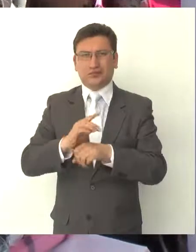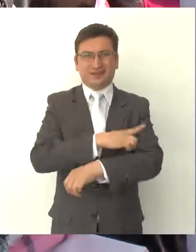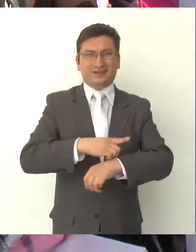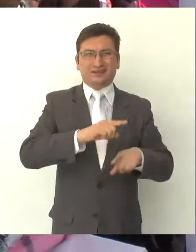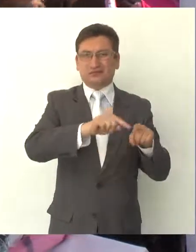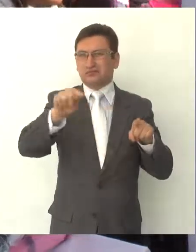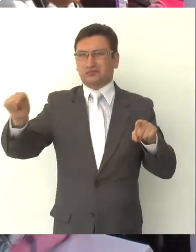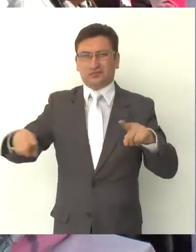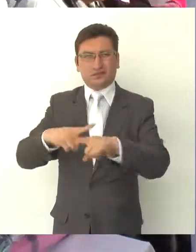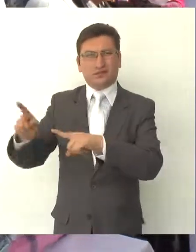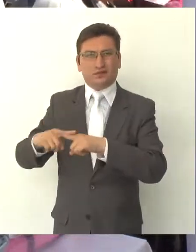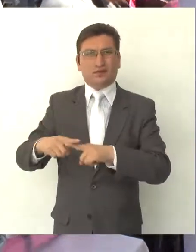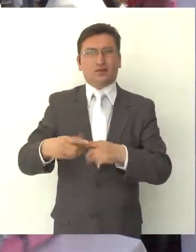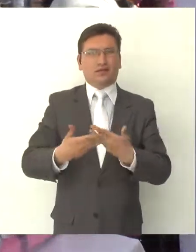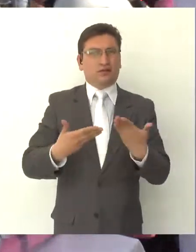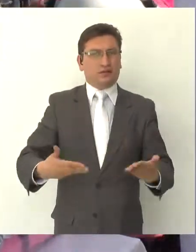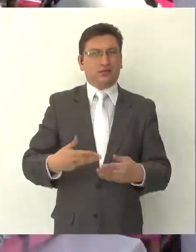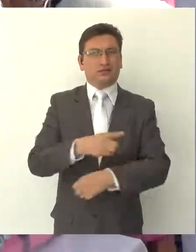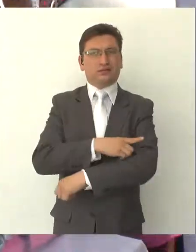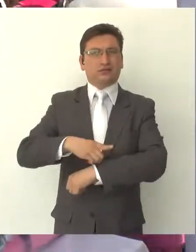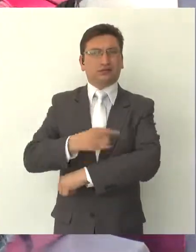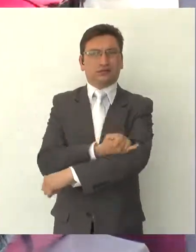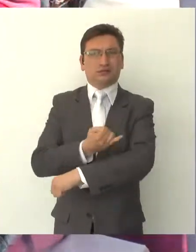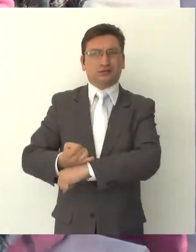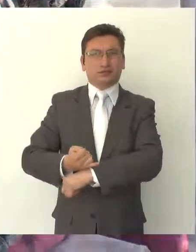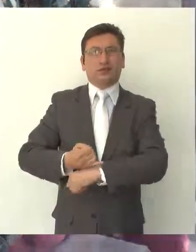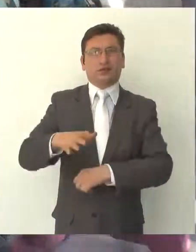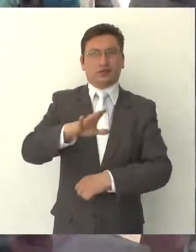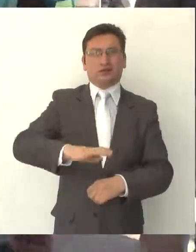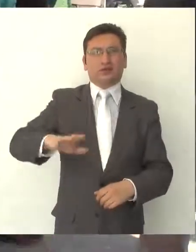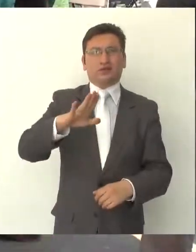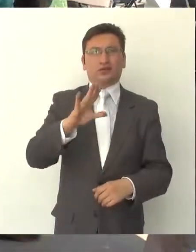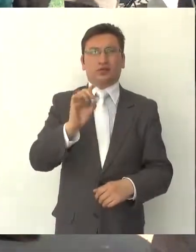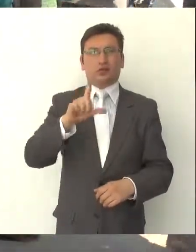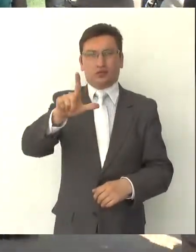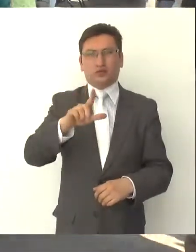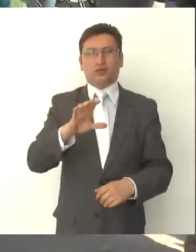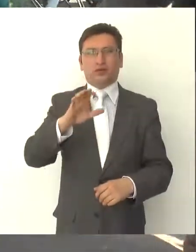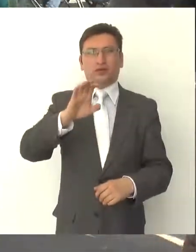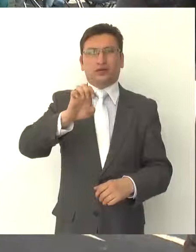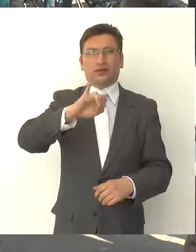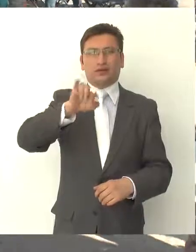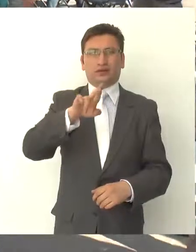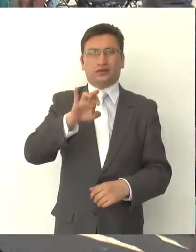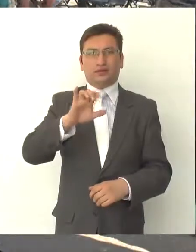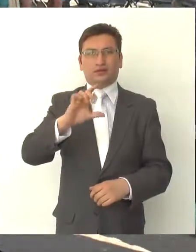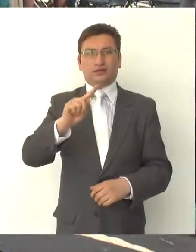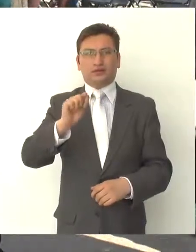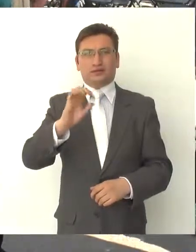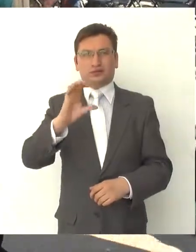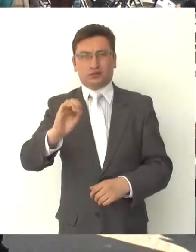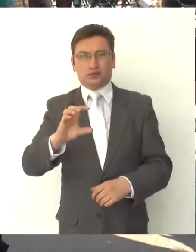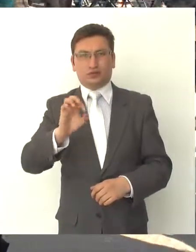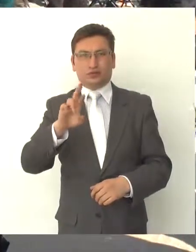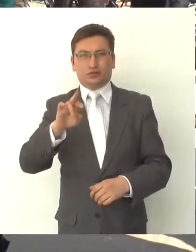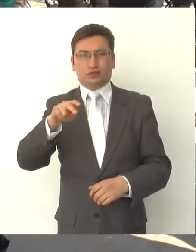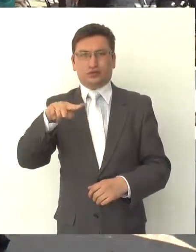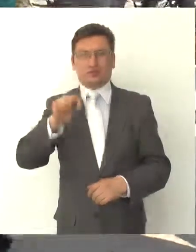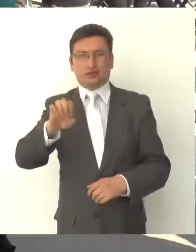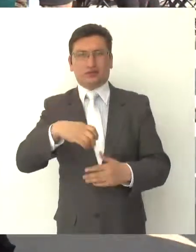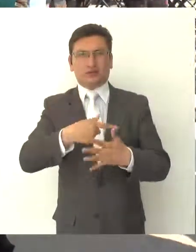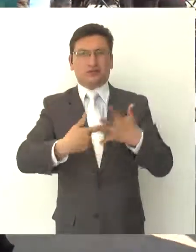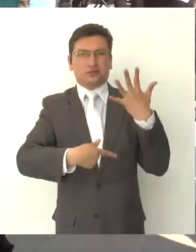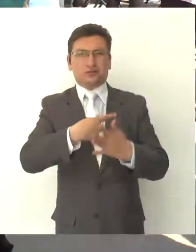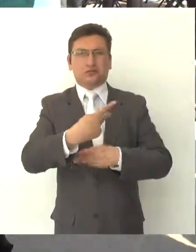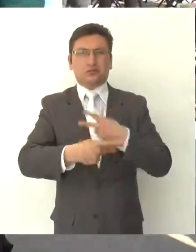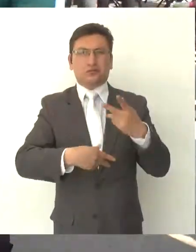demarcaciones, en esta ocasión a la Delegación Iztapalapa en la Colonia Ejército de Oriente. Los programas que acompañan a